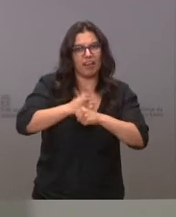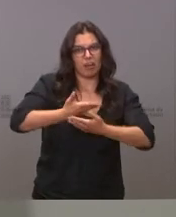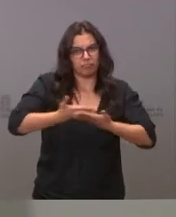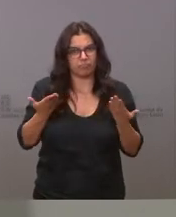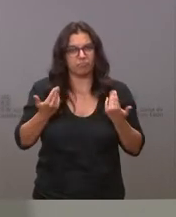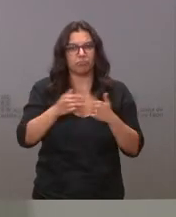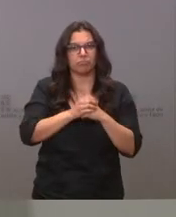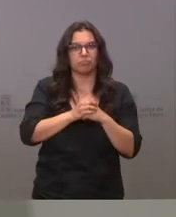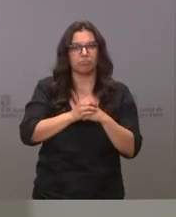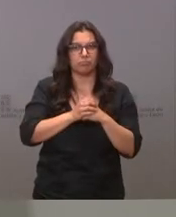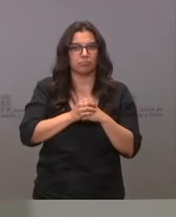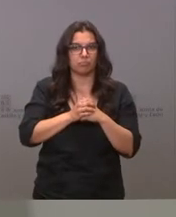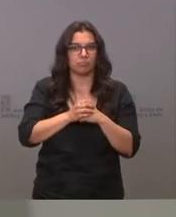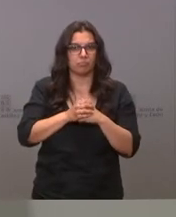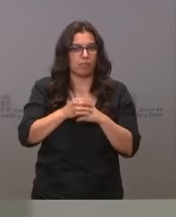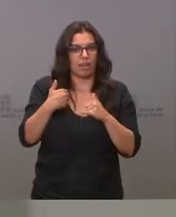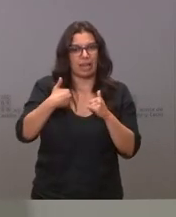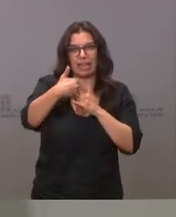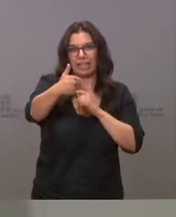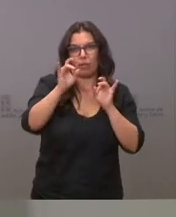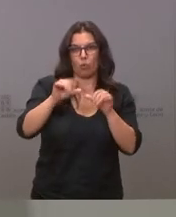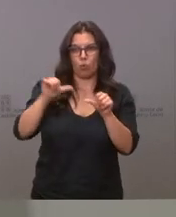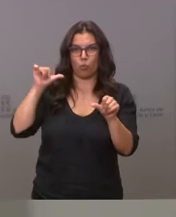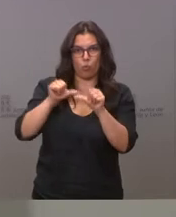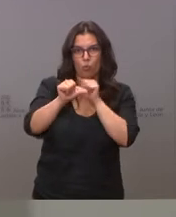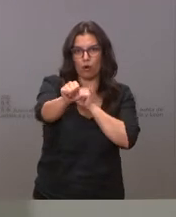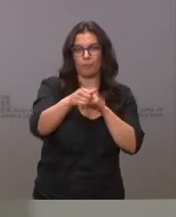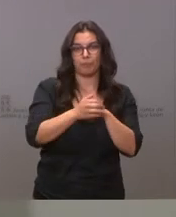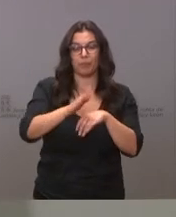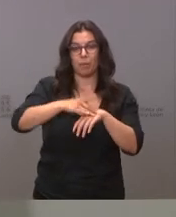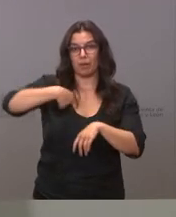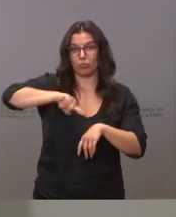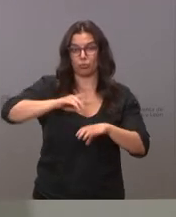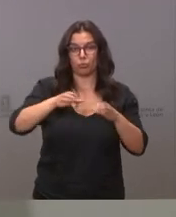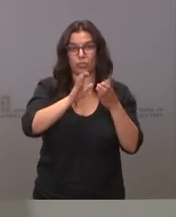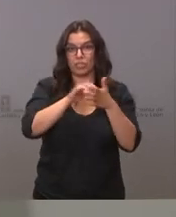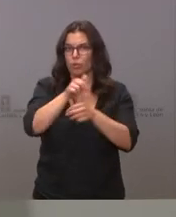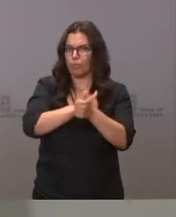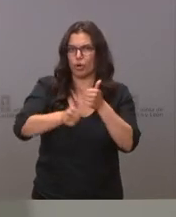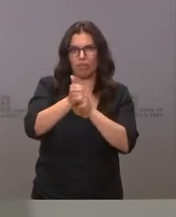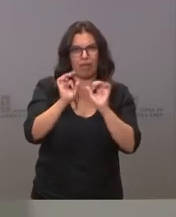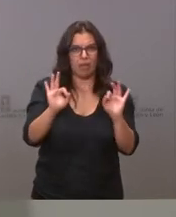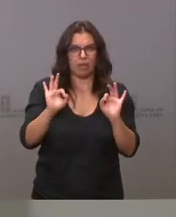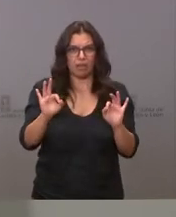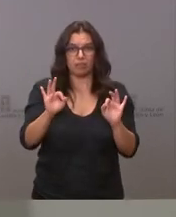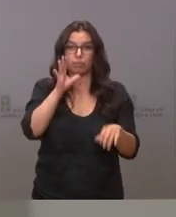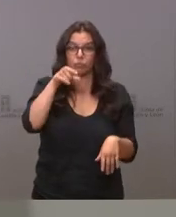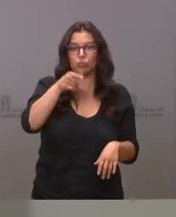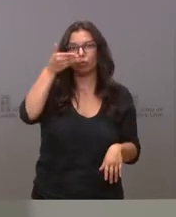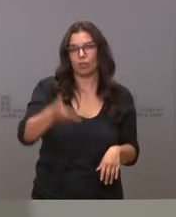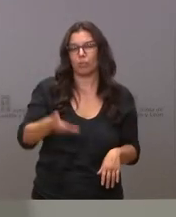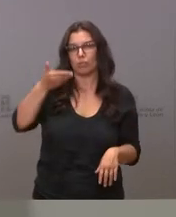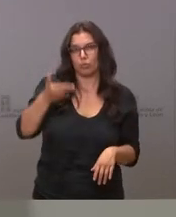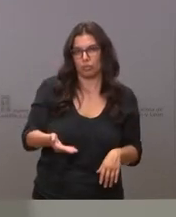y con seguridad en esta misma línea. Es prioritario para la Junta de Castilla y León, y por eso es importante el acuerdo